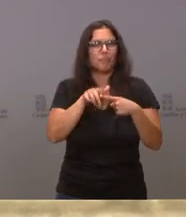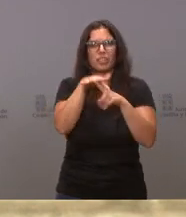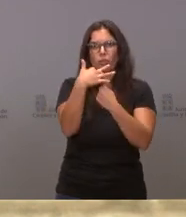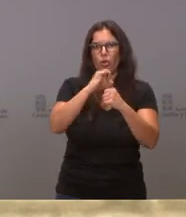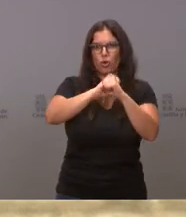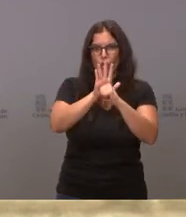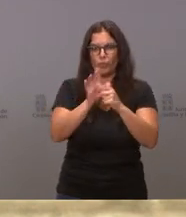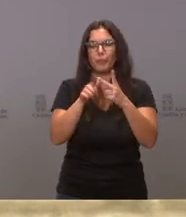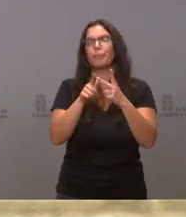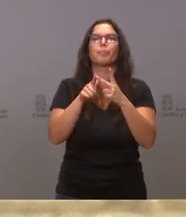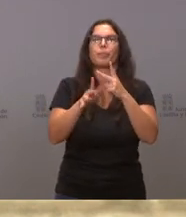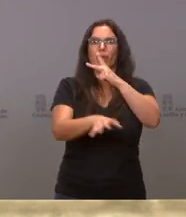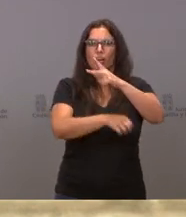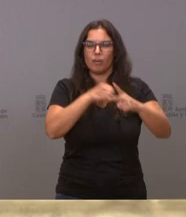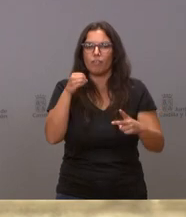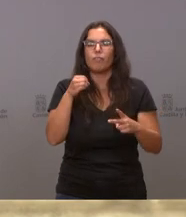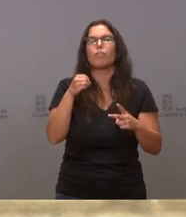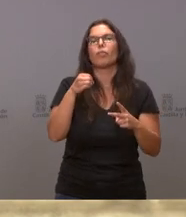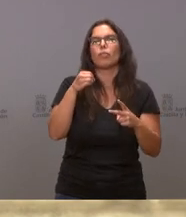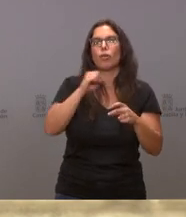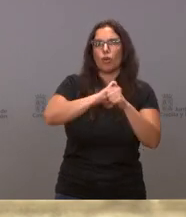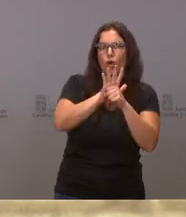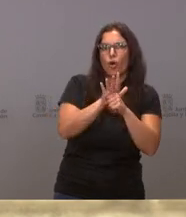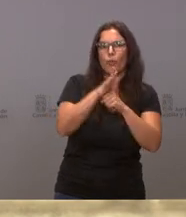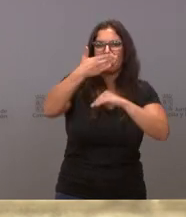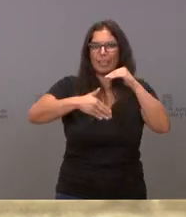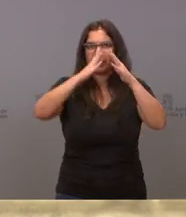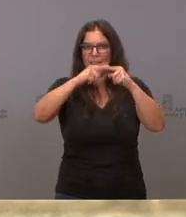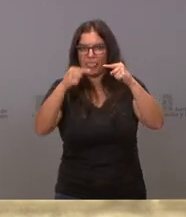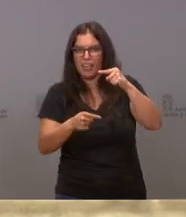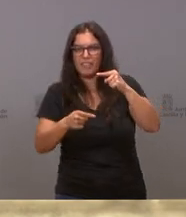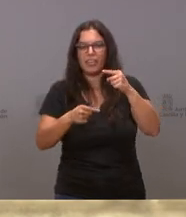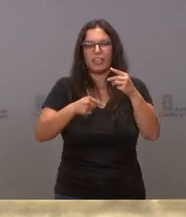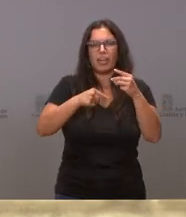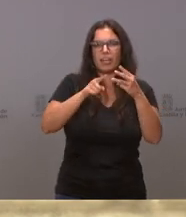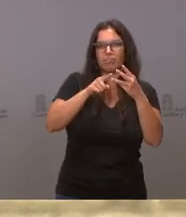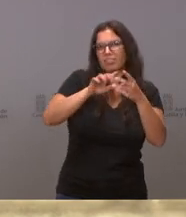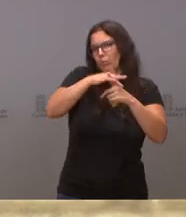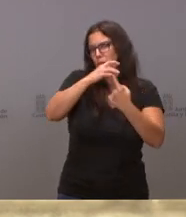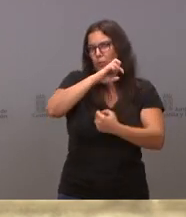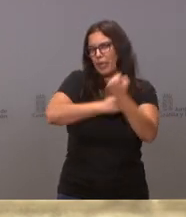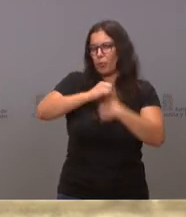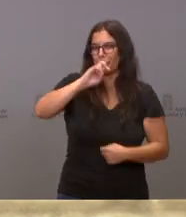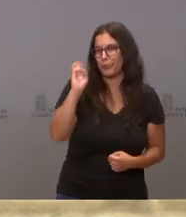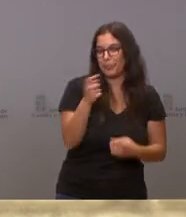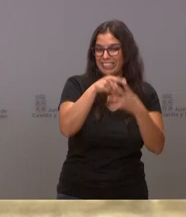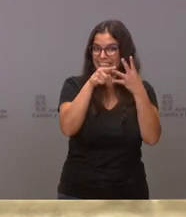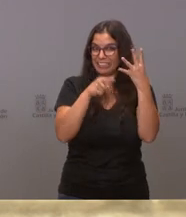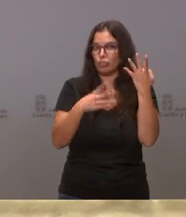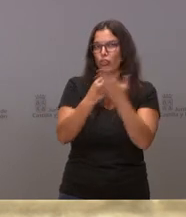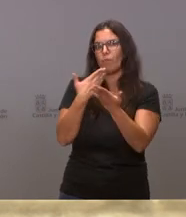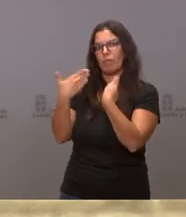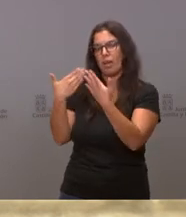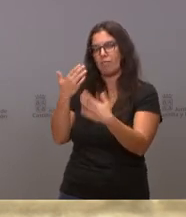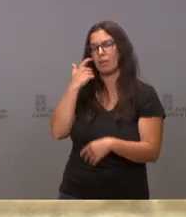presupuestos, fondo COVID, límite de déficit, la situación económica y otras cuestiones también importantes, como